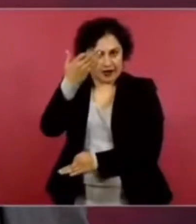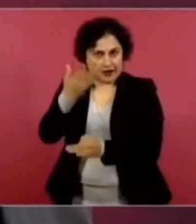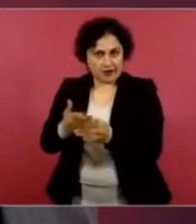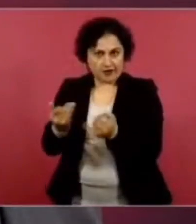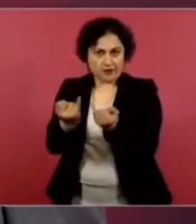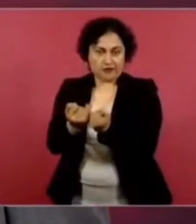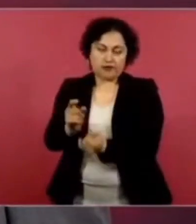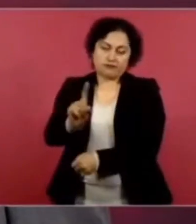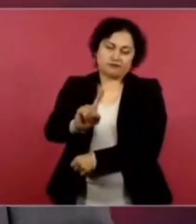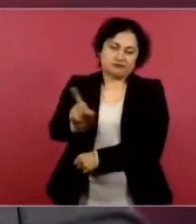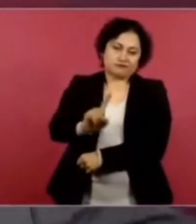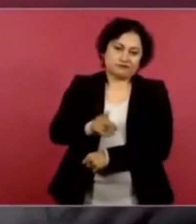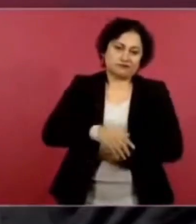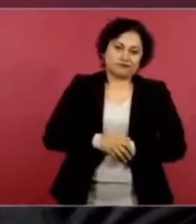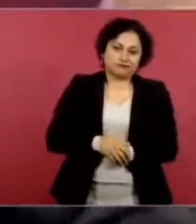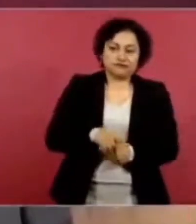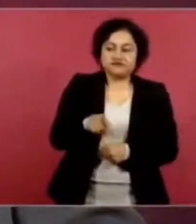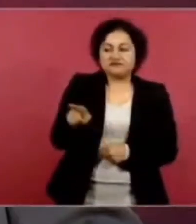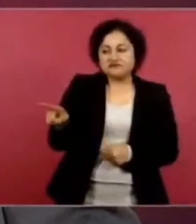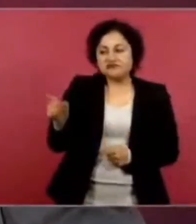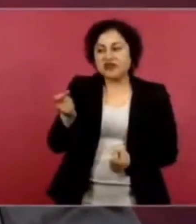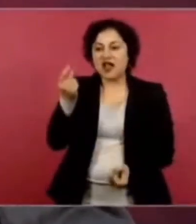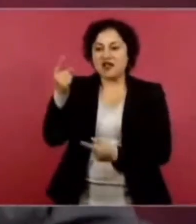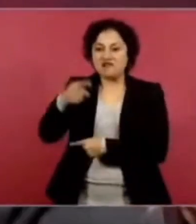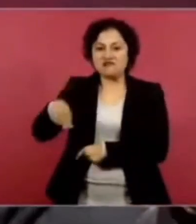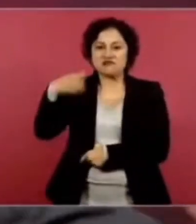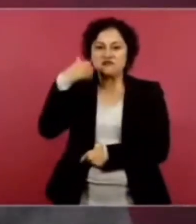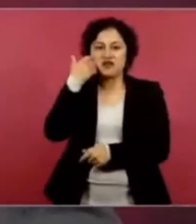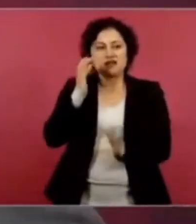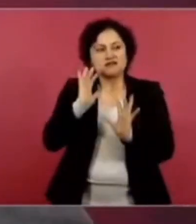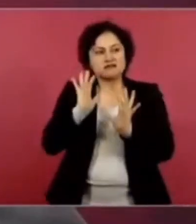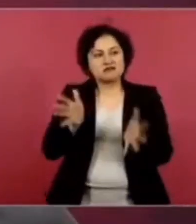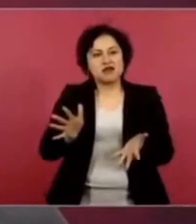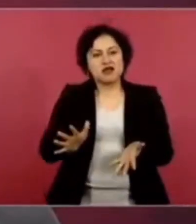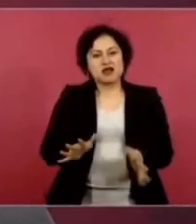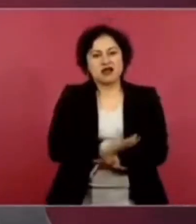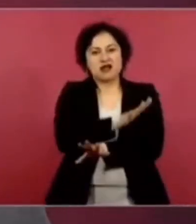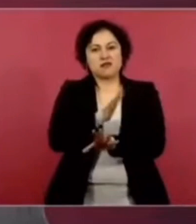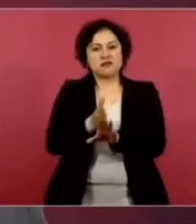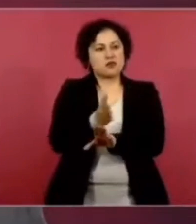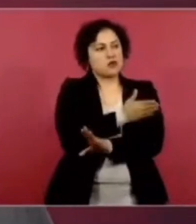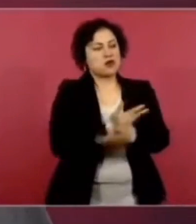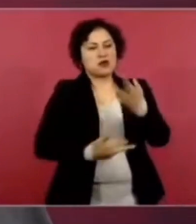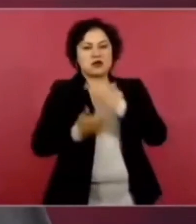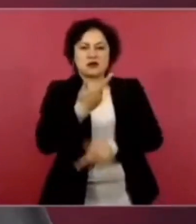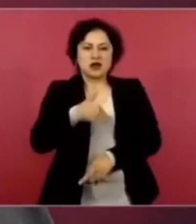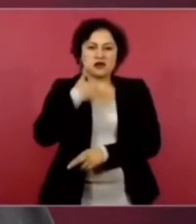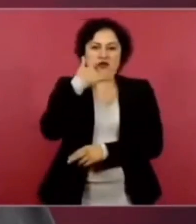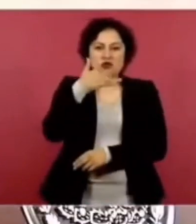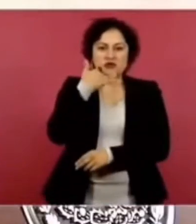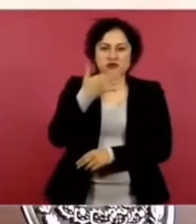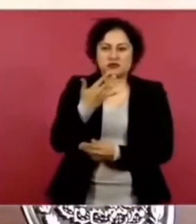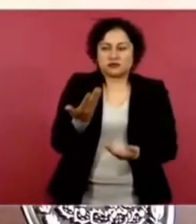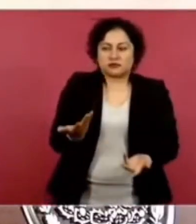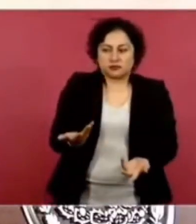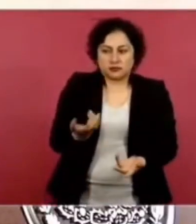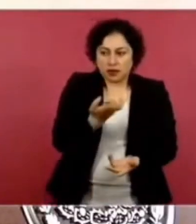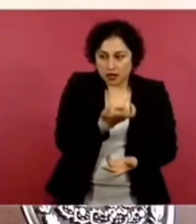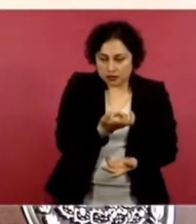que regresar a la misma corrupción, pues entonces sí, no alcanza el presupuesto.